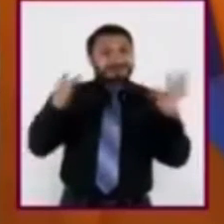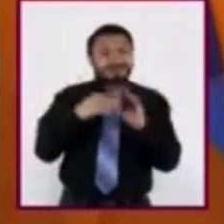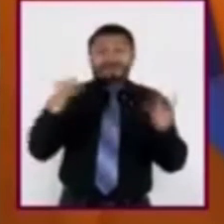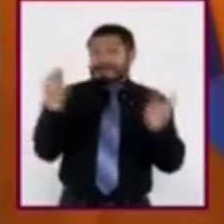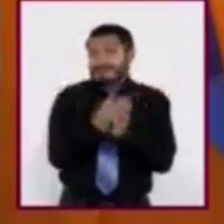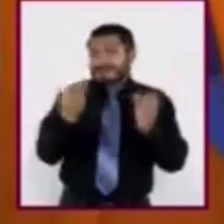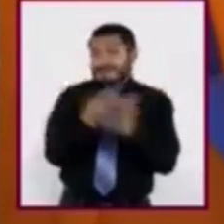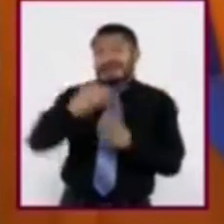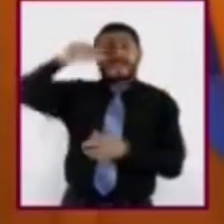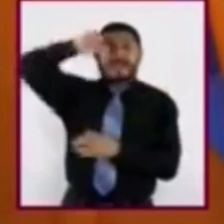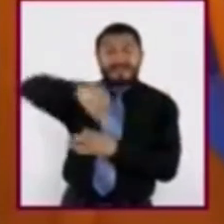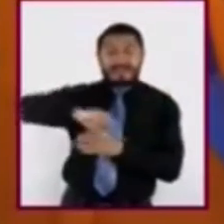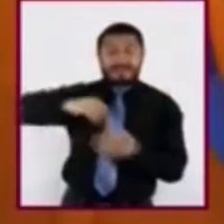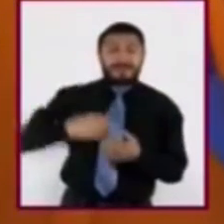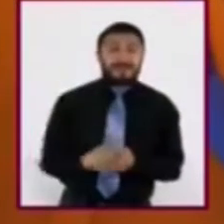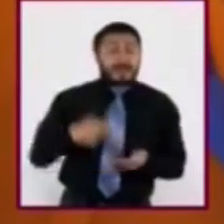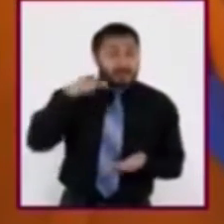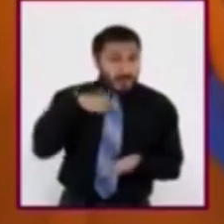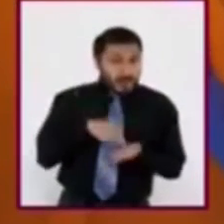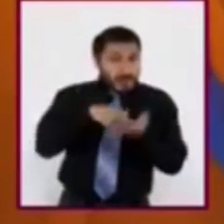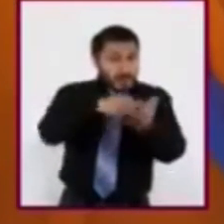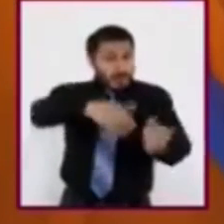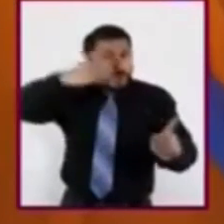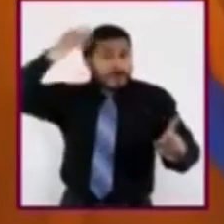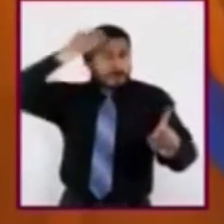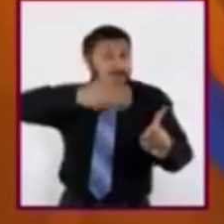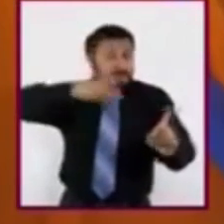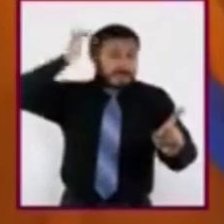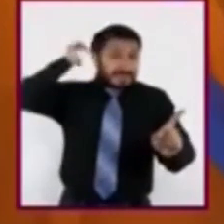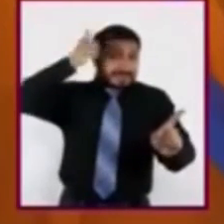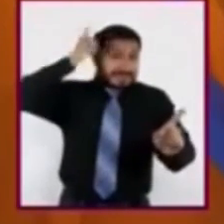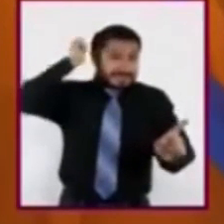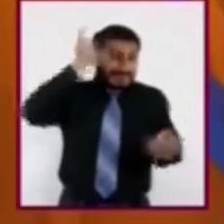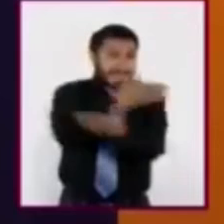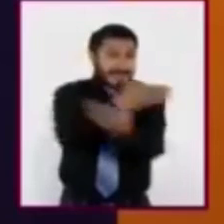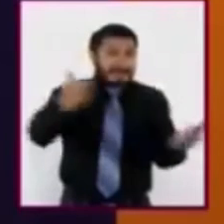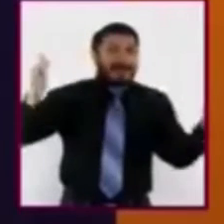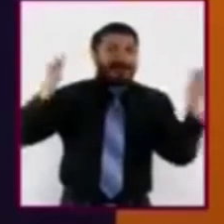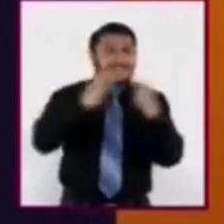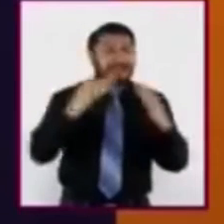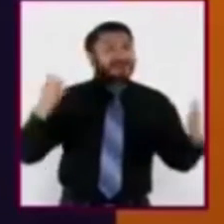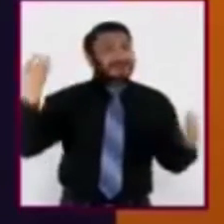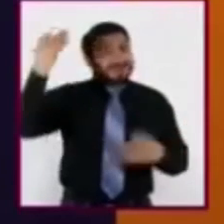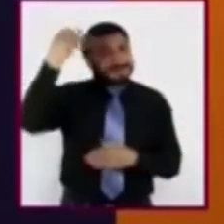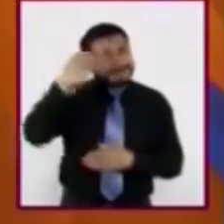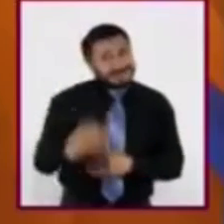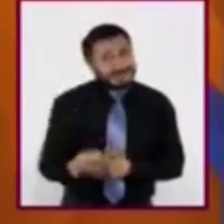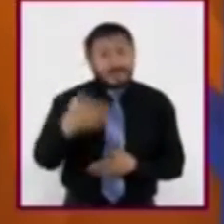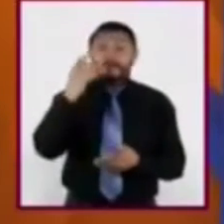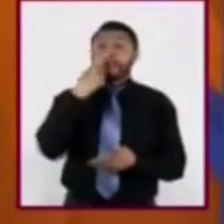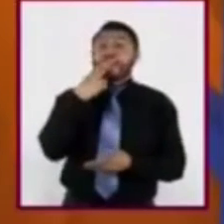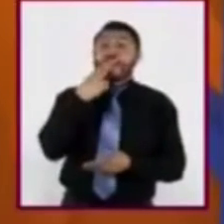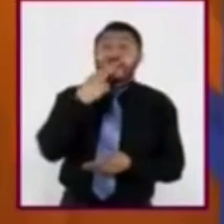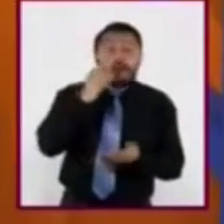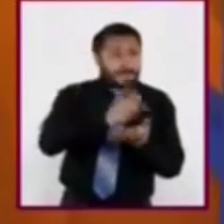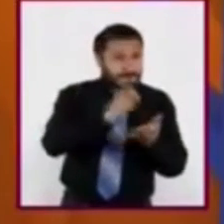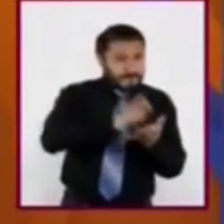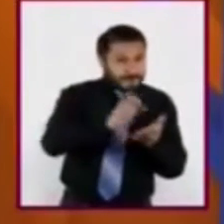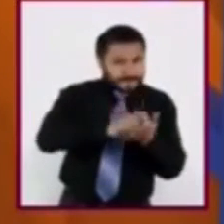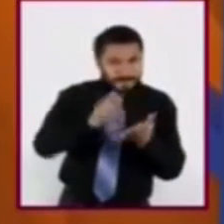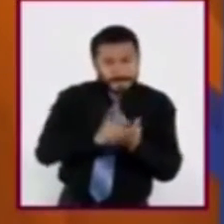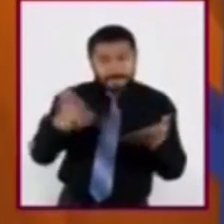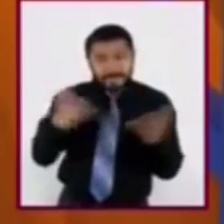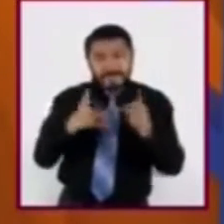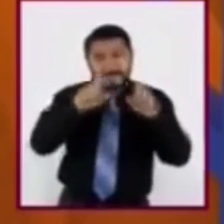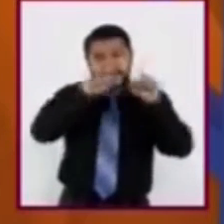nuestra sesión. Les propongo un reto y deseo que en casa también lo lleven a cabo. Apóyense de sus notas y elaboren